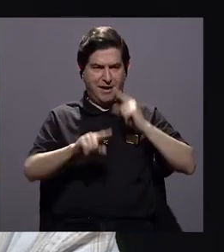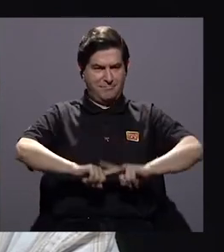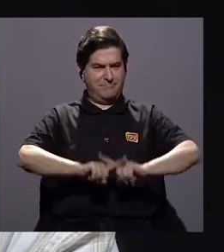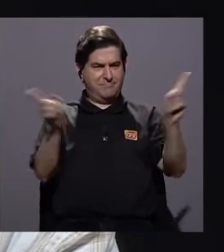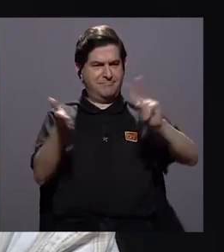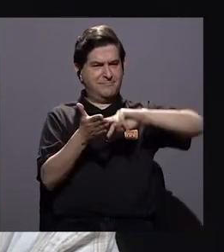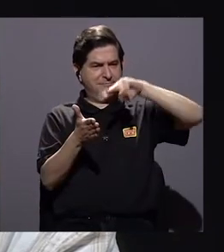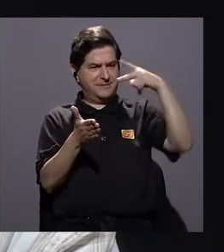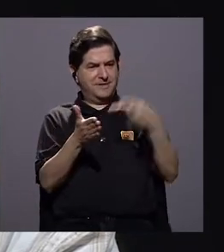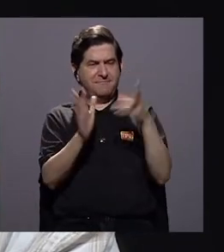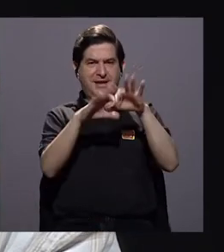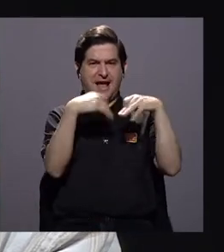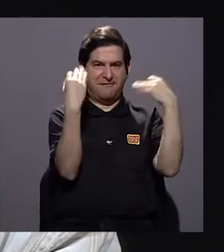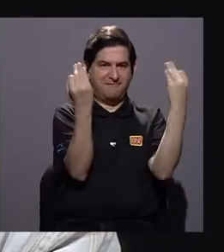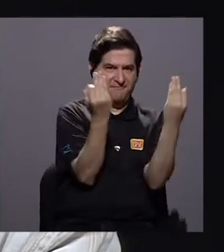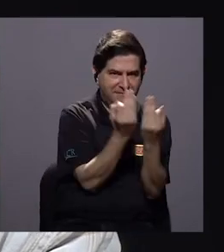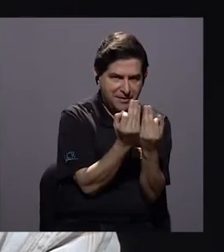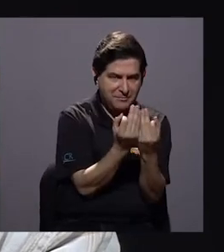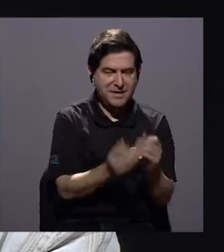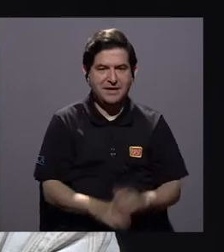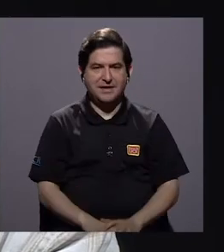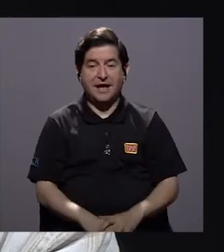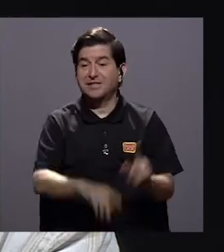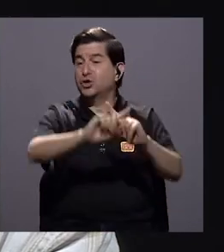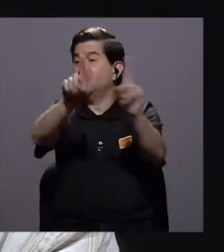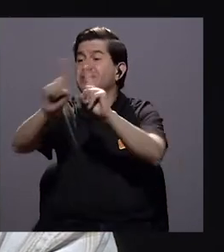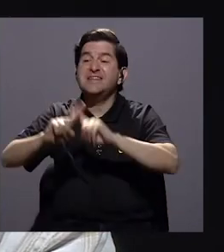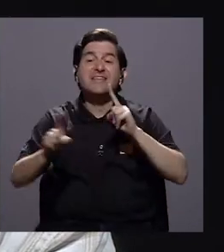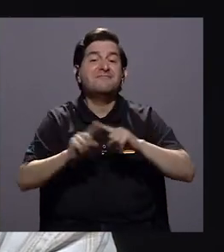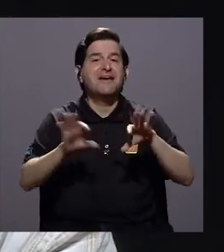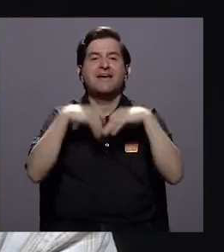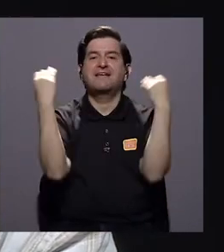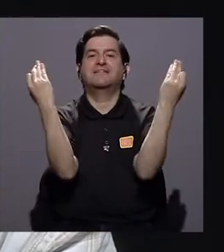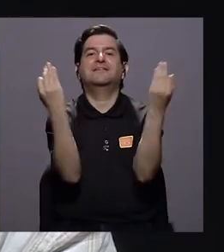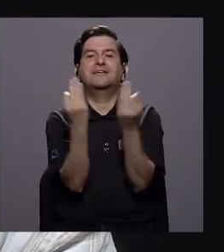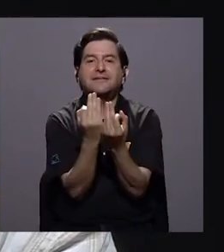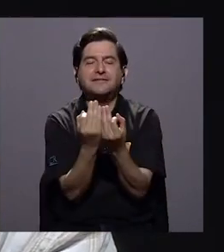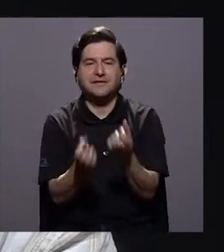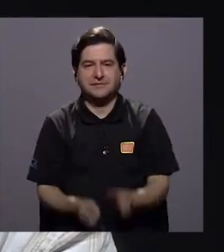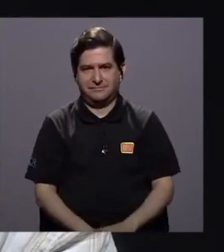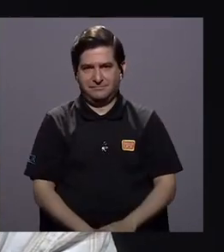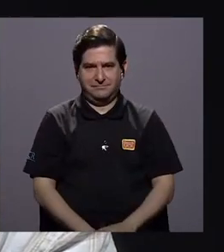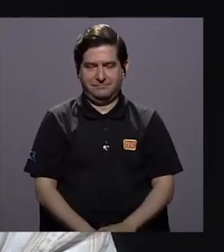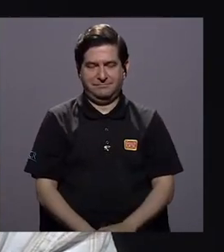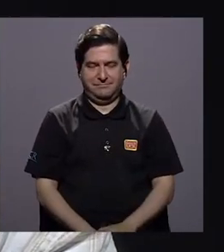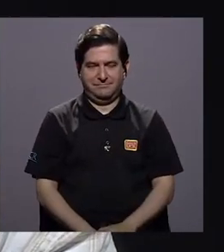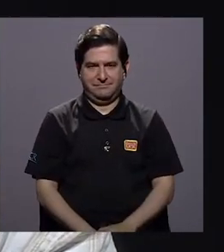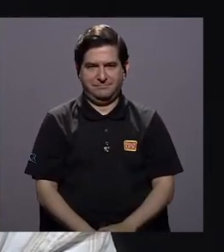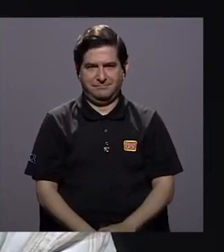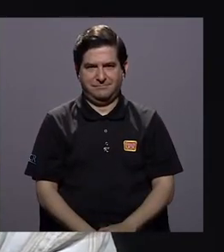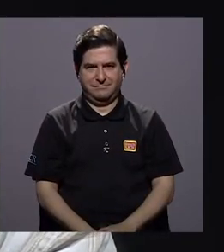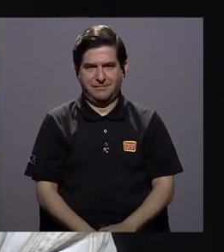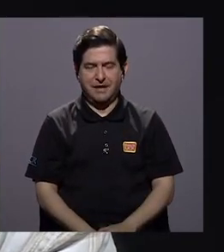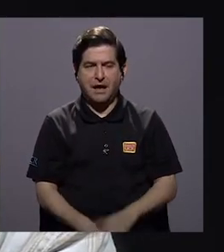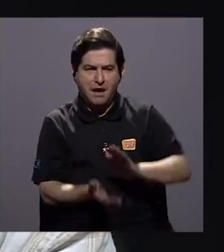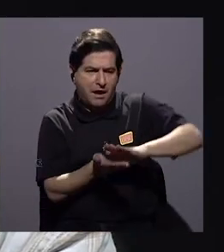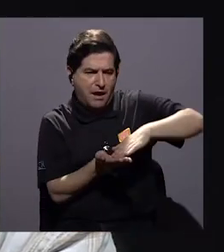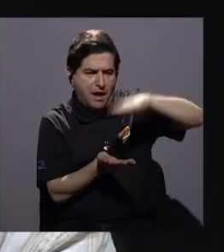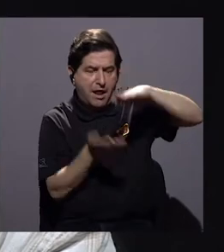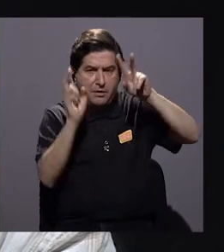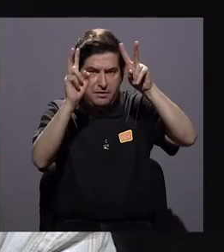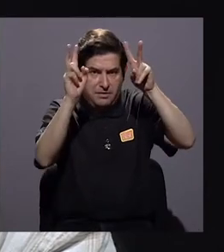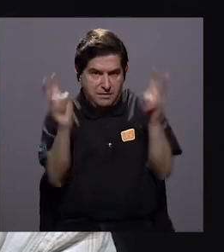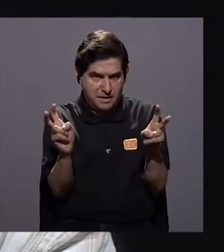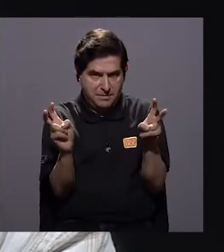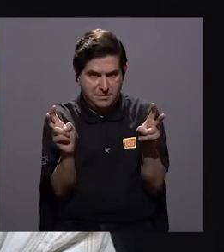diferente de lo que significa familia y tenemos que hablar de familias en plural. Y efectivamente al aumentar